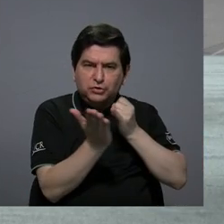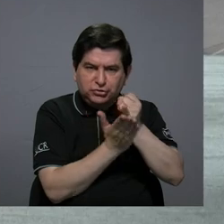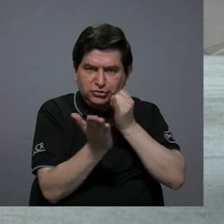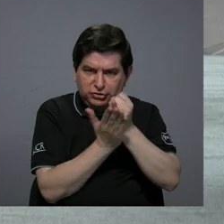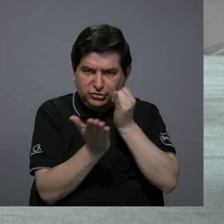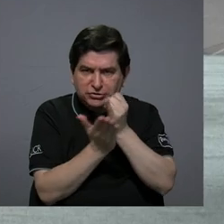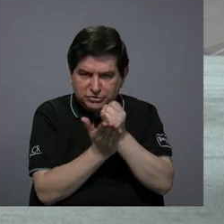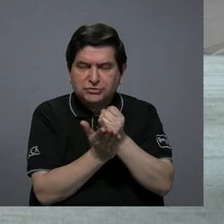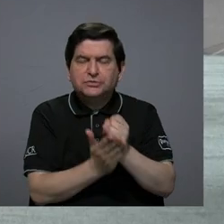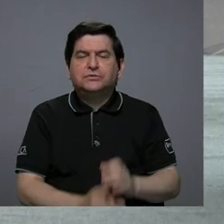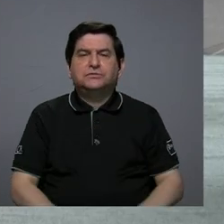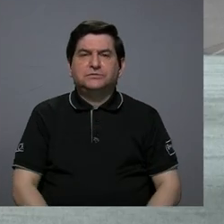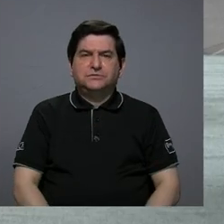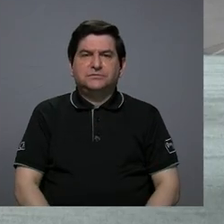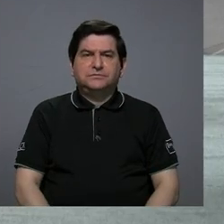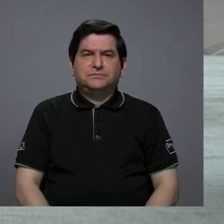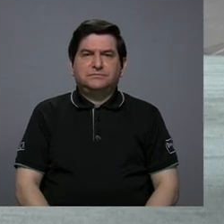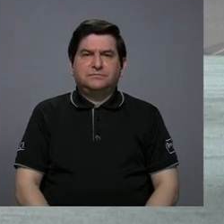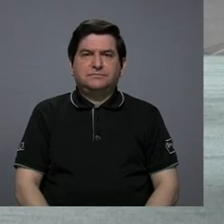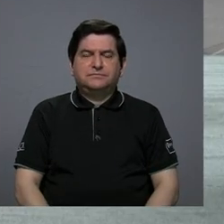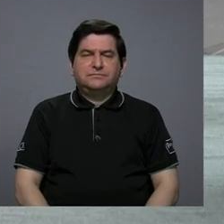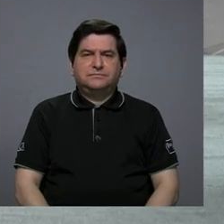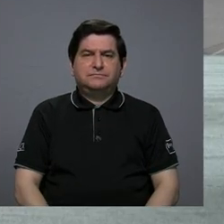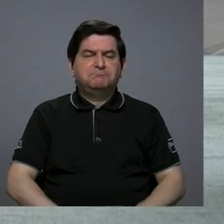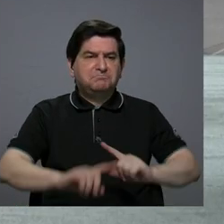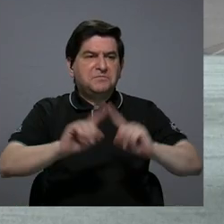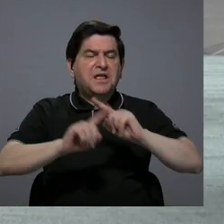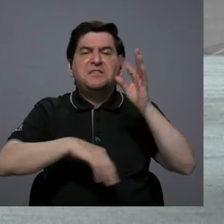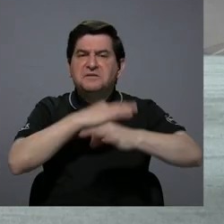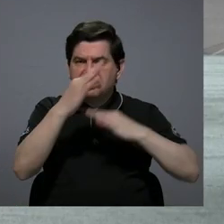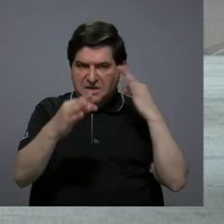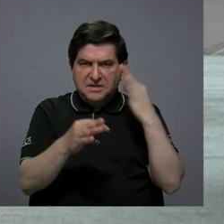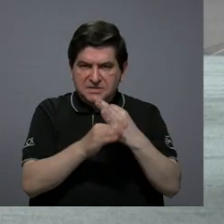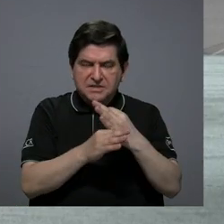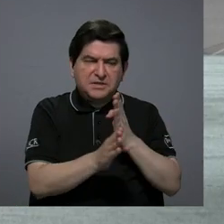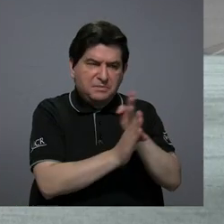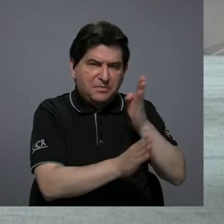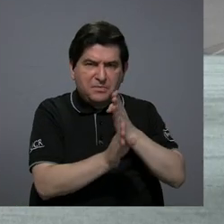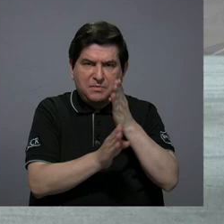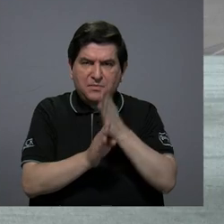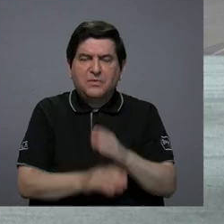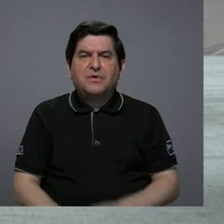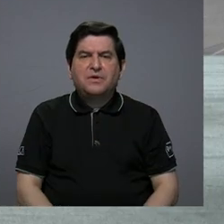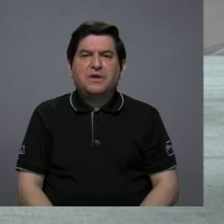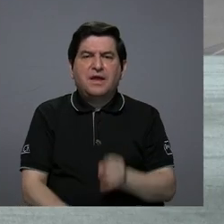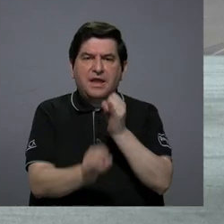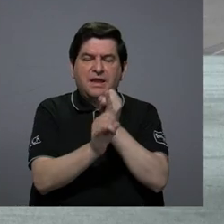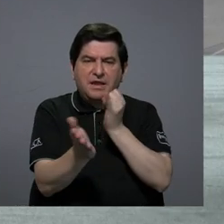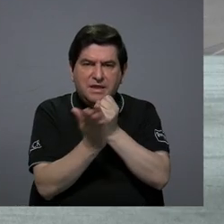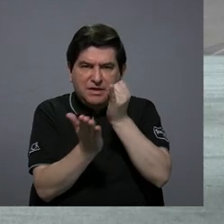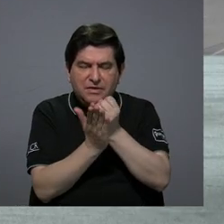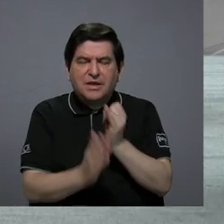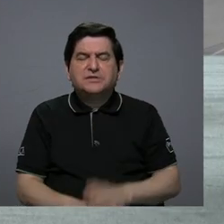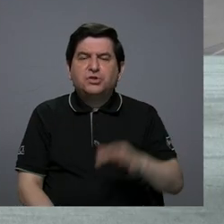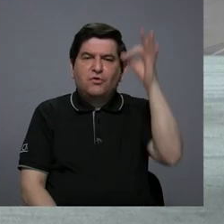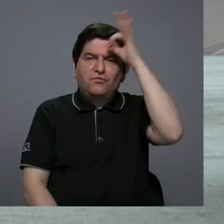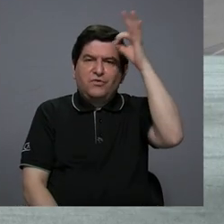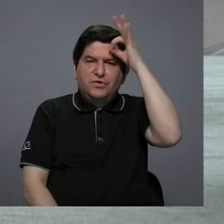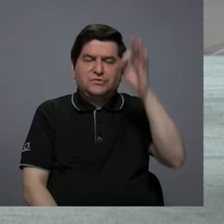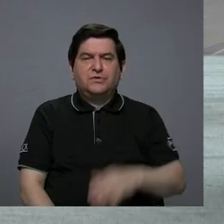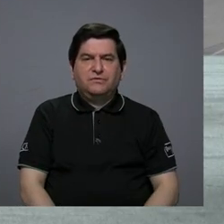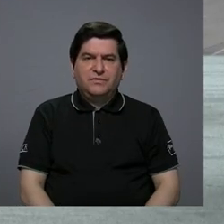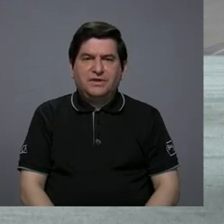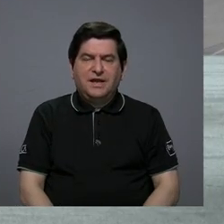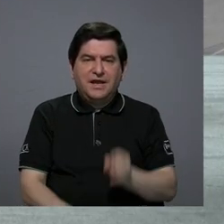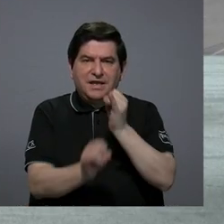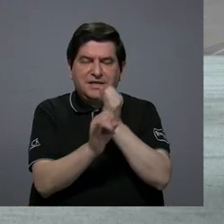investigación de diversas disciplinas, del Instituto de Investigaciones Filosóficas,